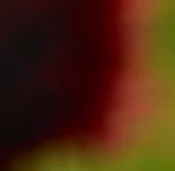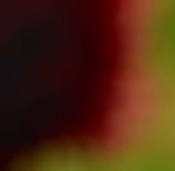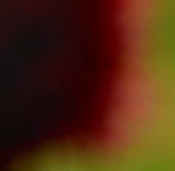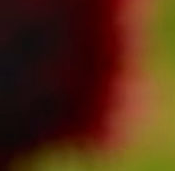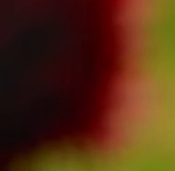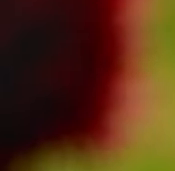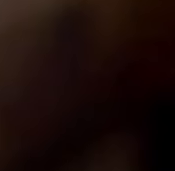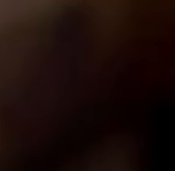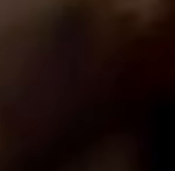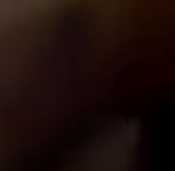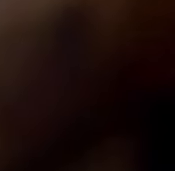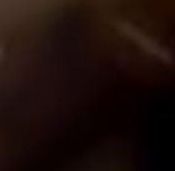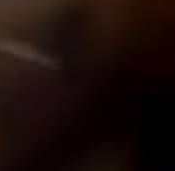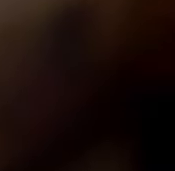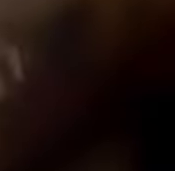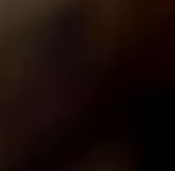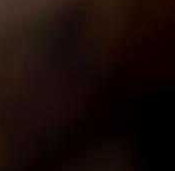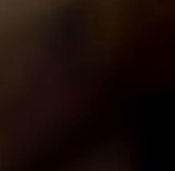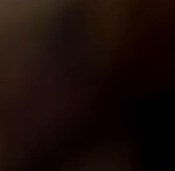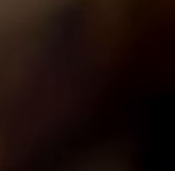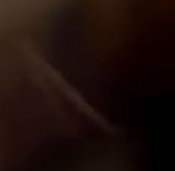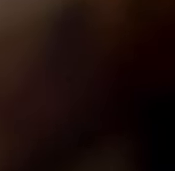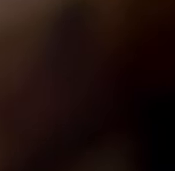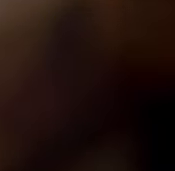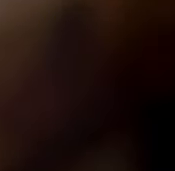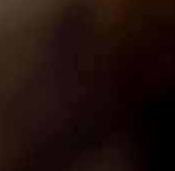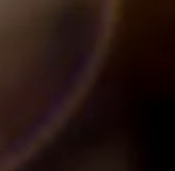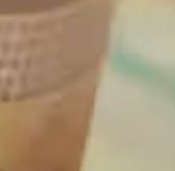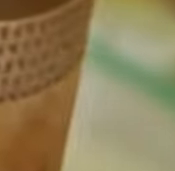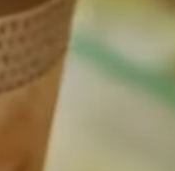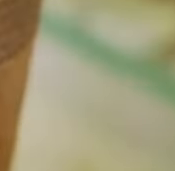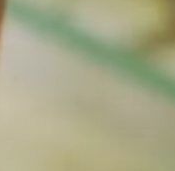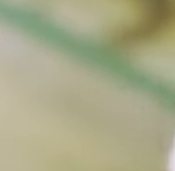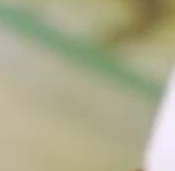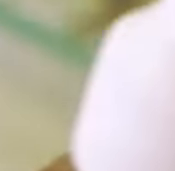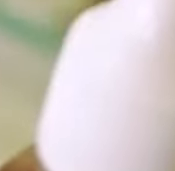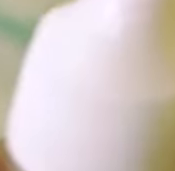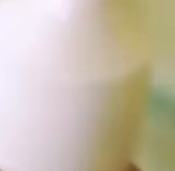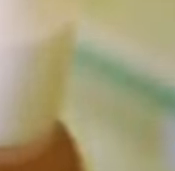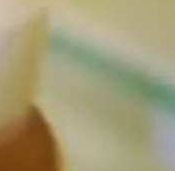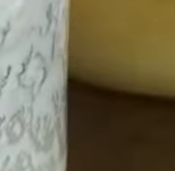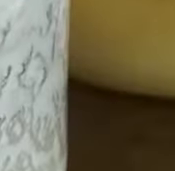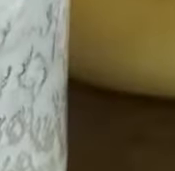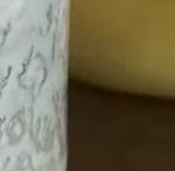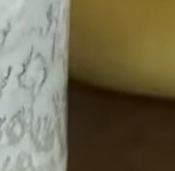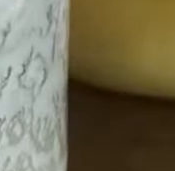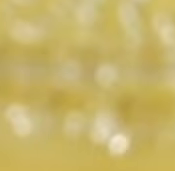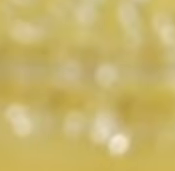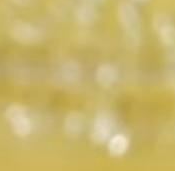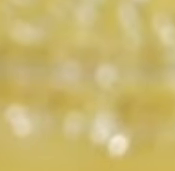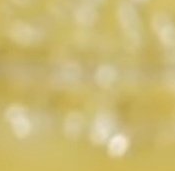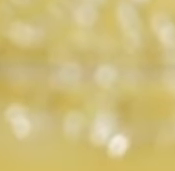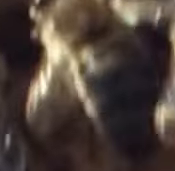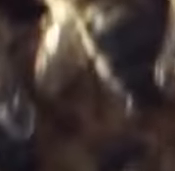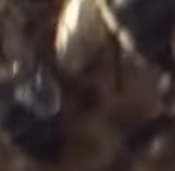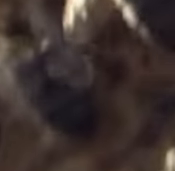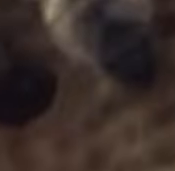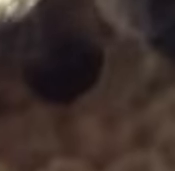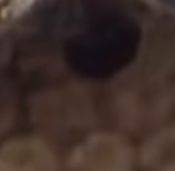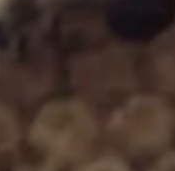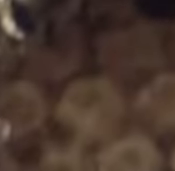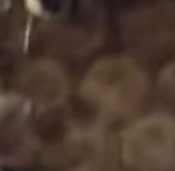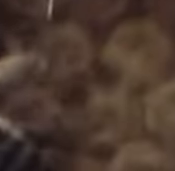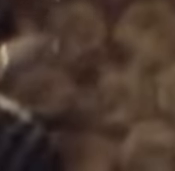2018, gracias a los esfuerzos del gobierno de Eslovenia. Los seres humanos dependemos de los polinizadores